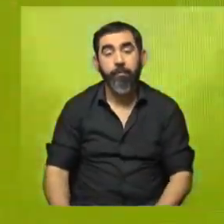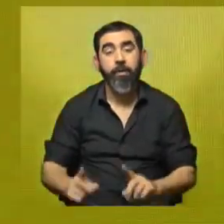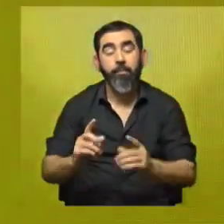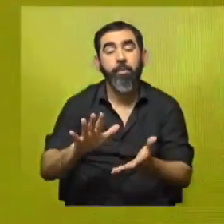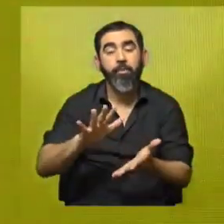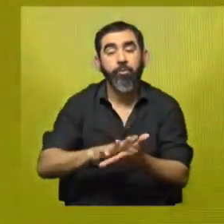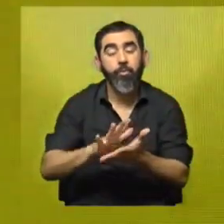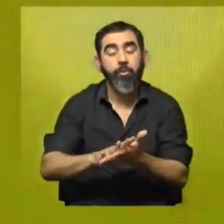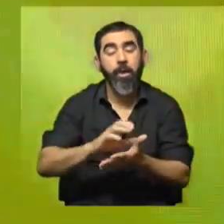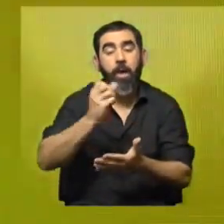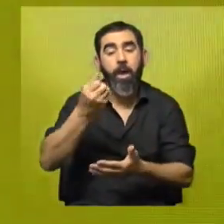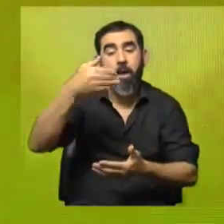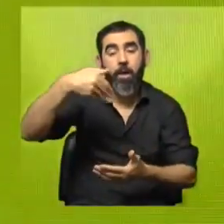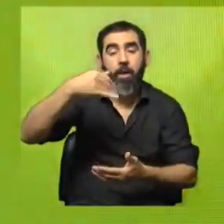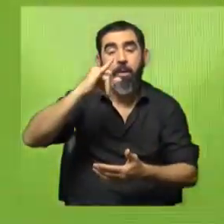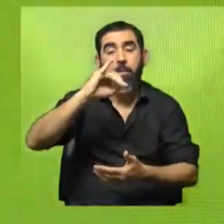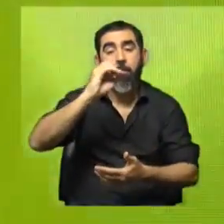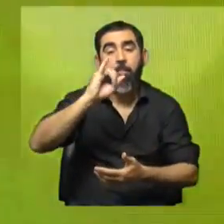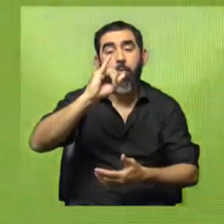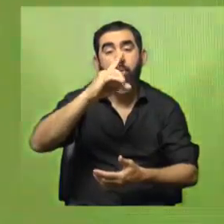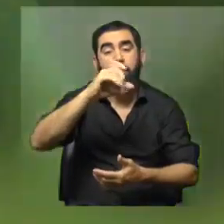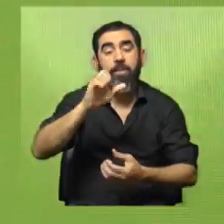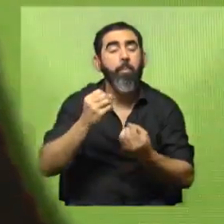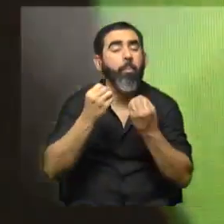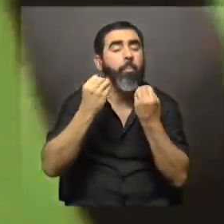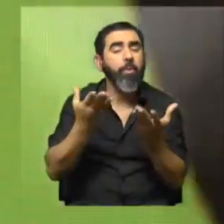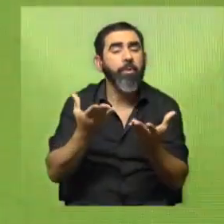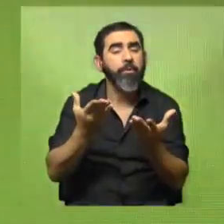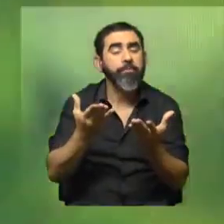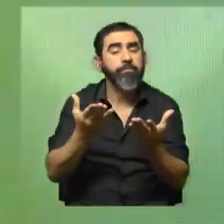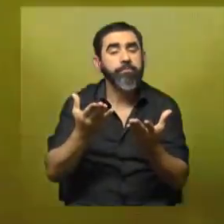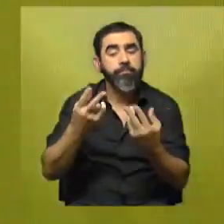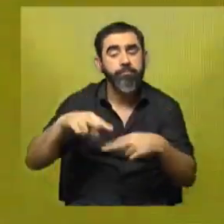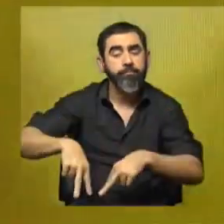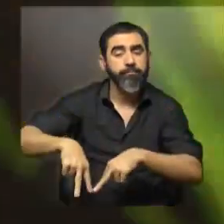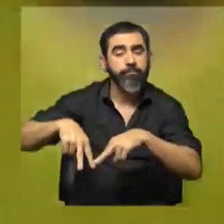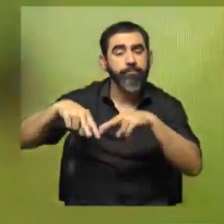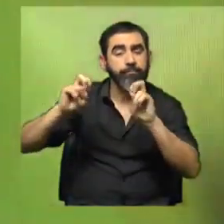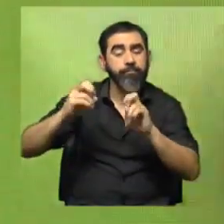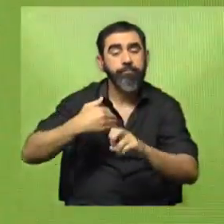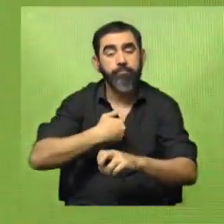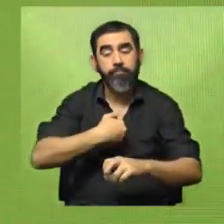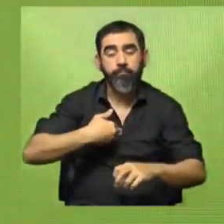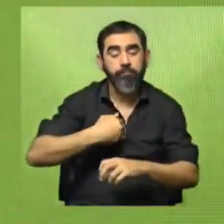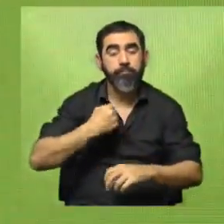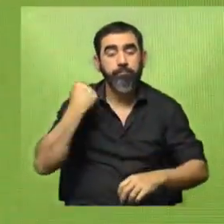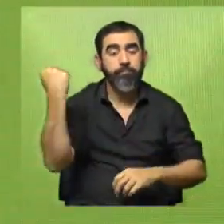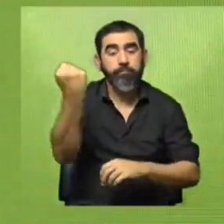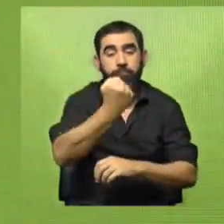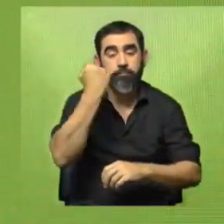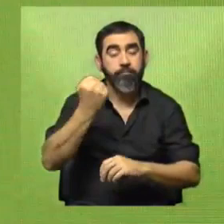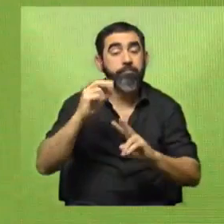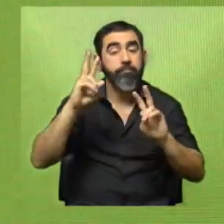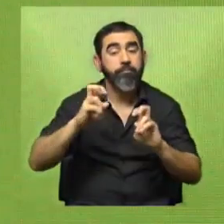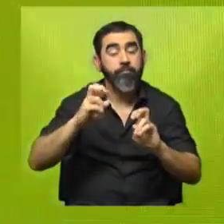amiloides, y por qué se espera en esta investigación que tengan un rol importante en lo que tiene que ver